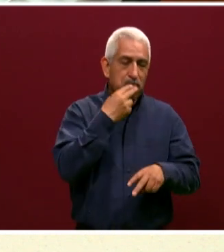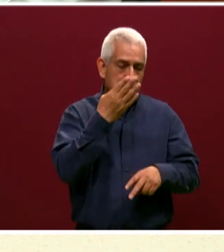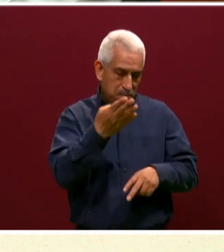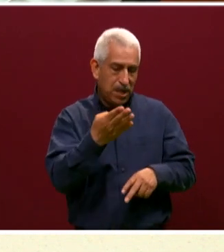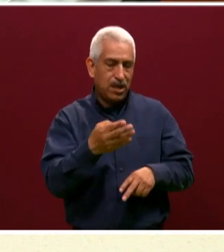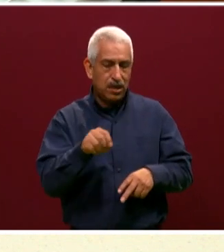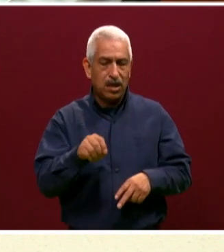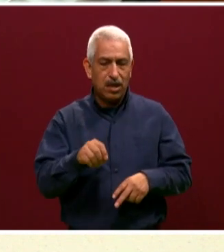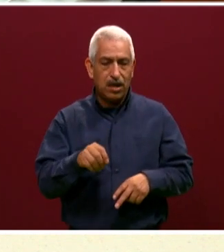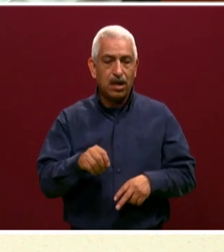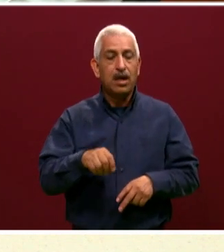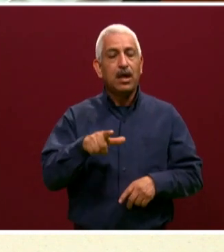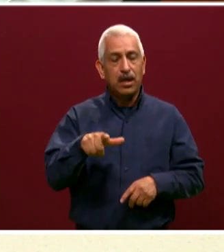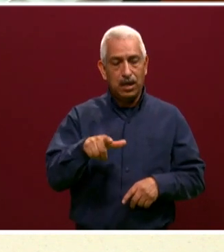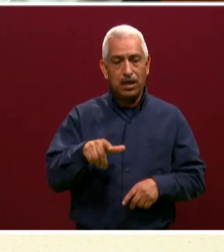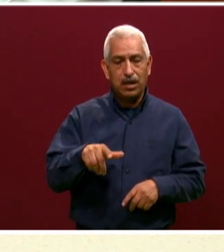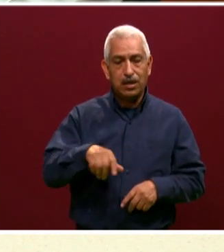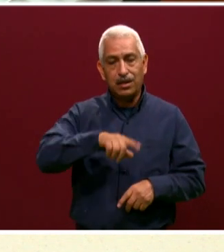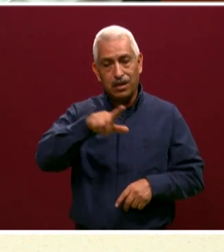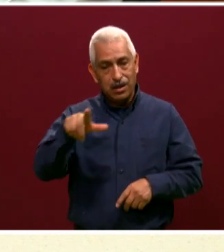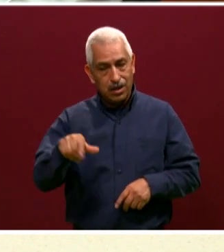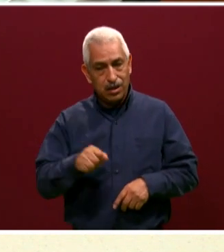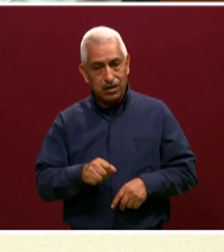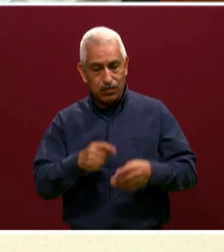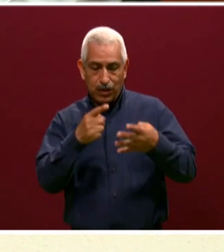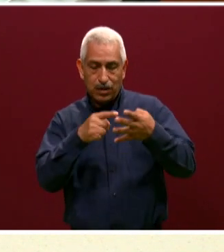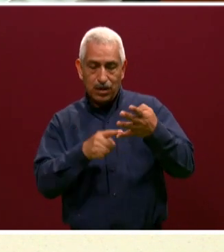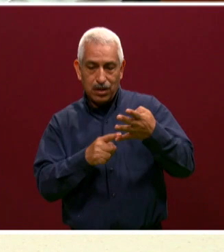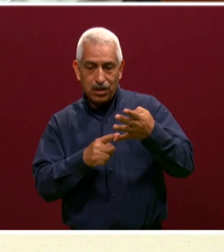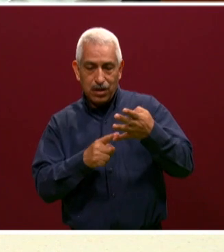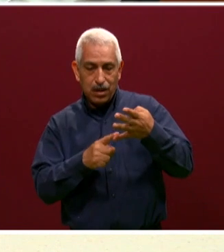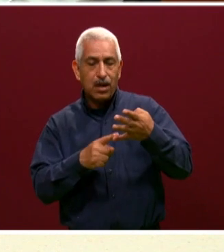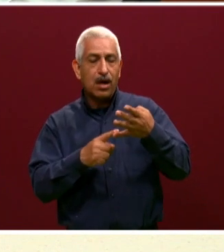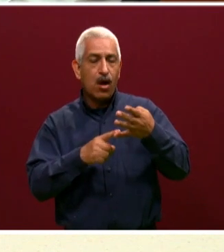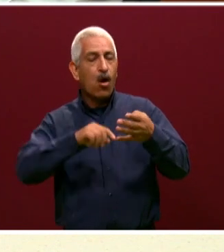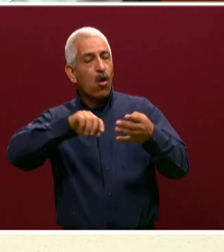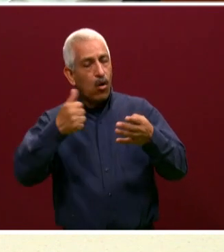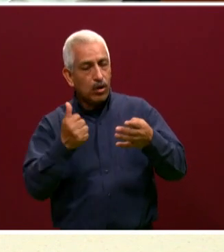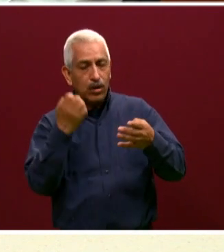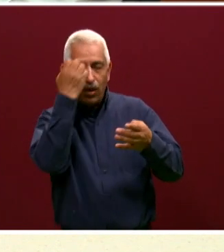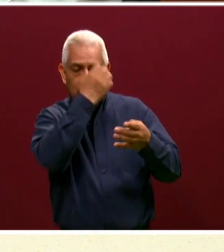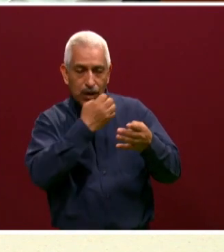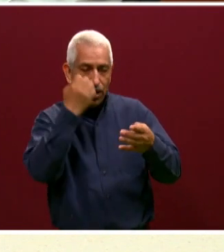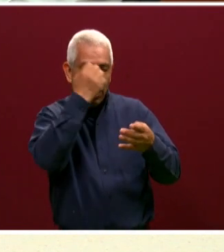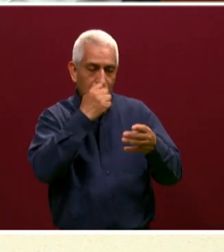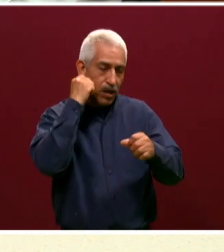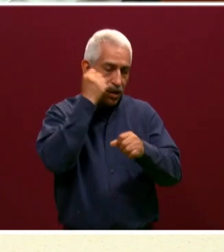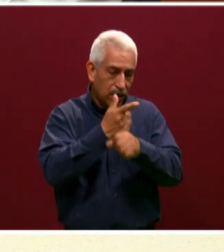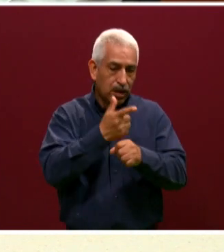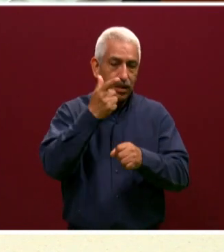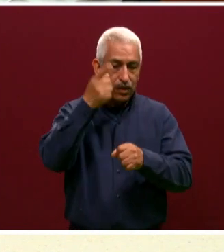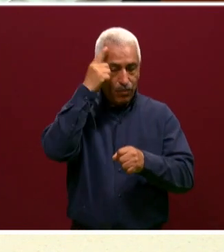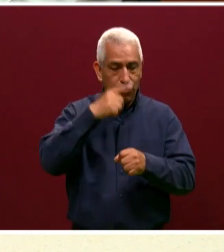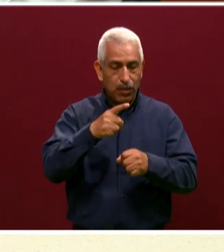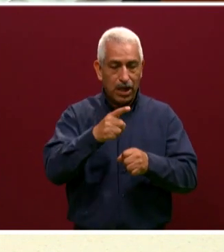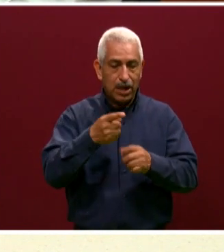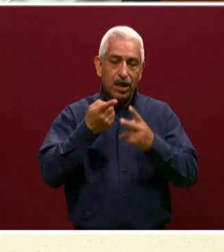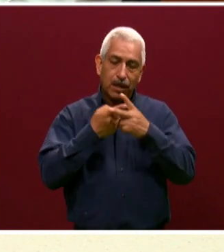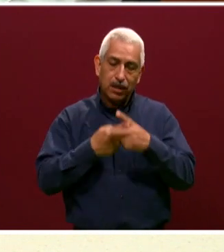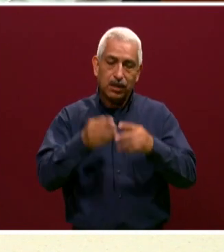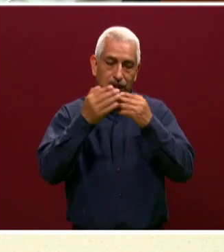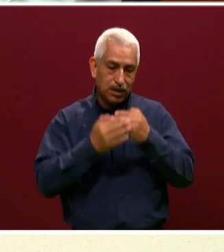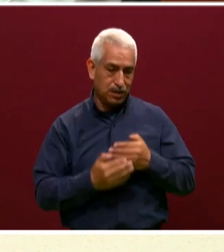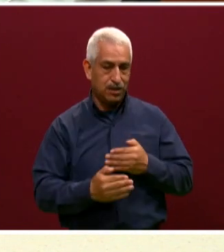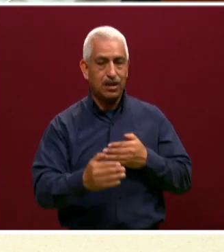es de alguna manera el diagnóstico que ustedes hacen. Y, bueno, pues empezar. Quizá ahorita empecemos